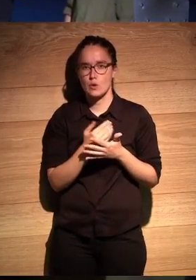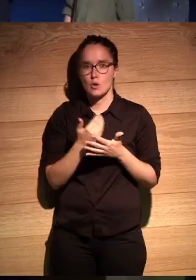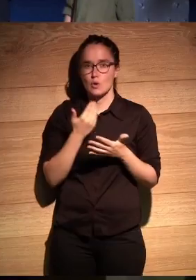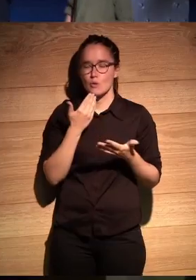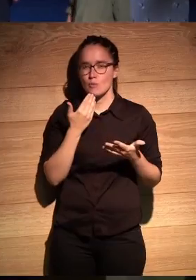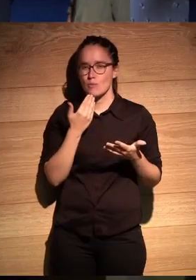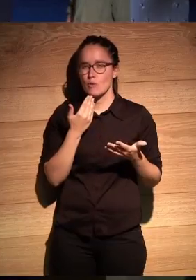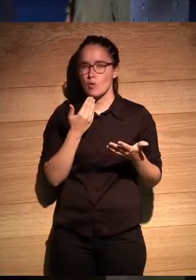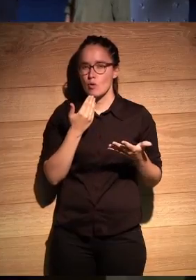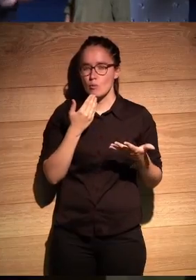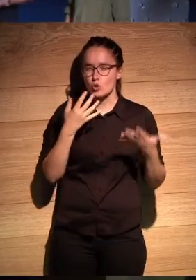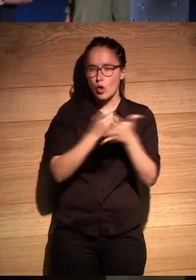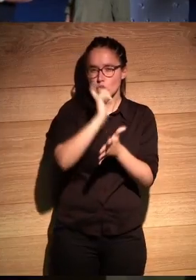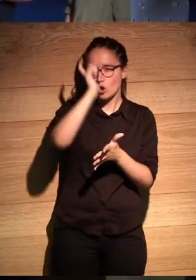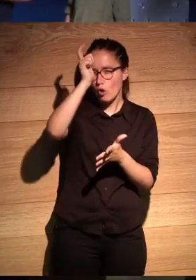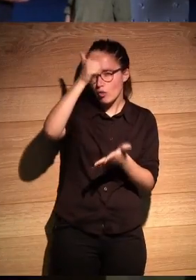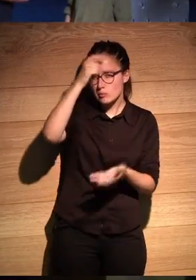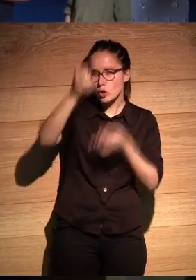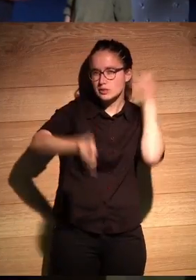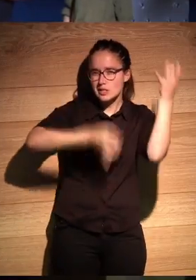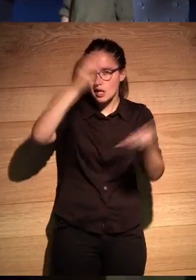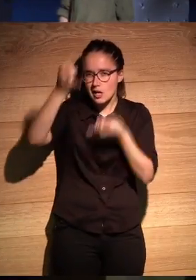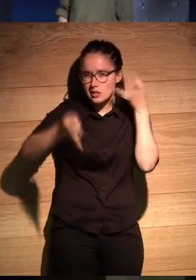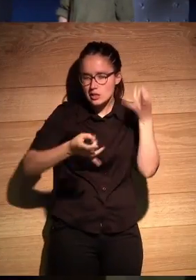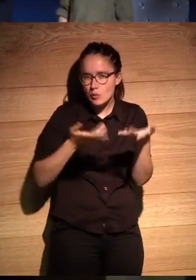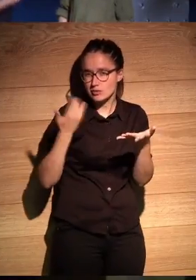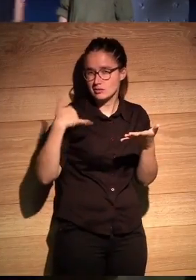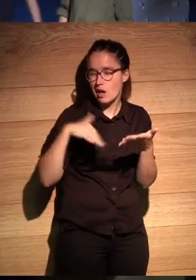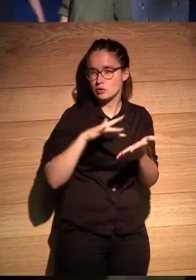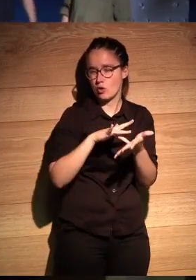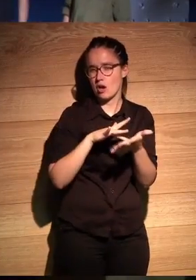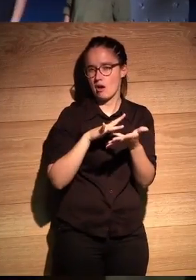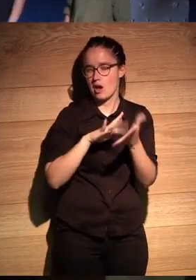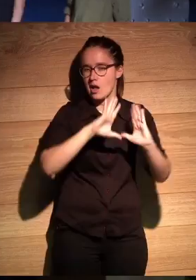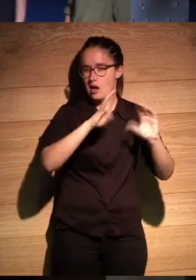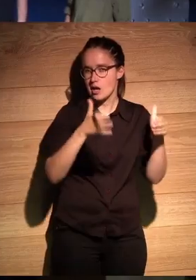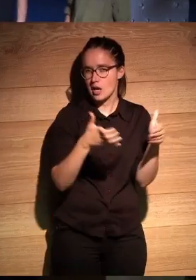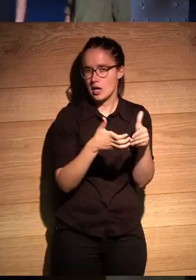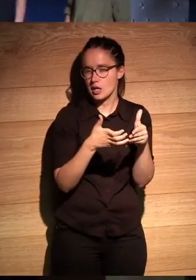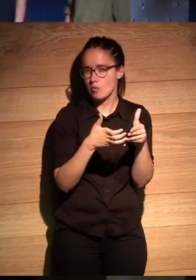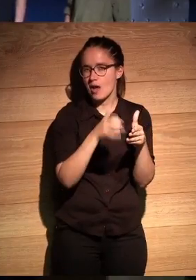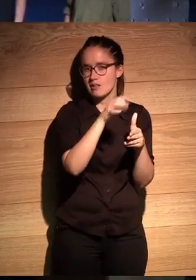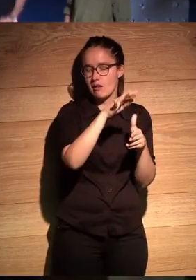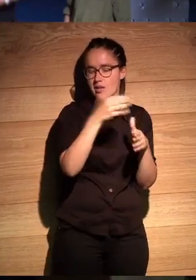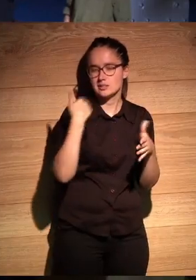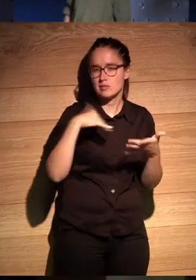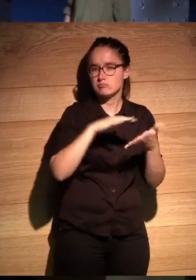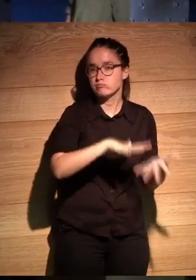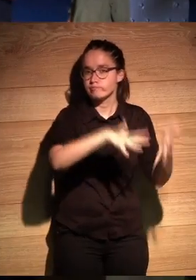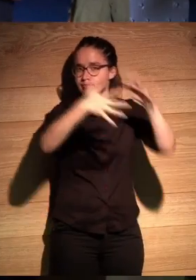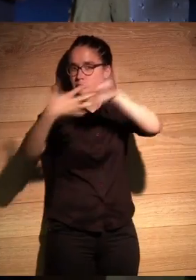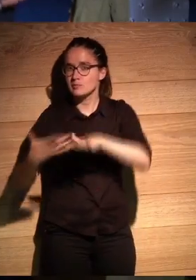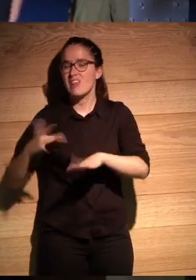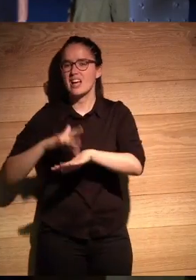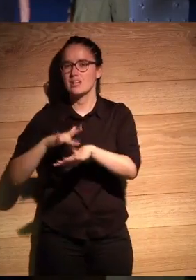cómo justamente aterrizar todos estos conceptos creativos ya explorados por el equipo de Atair a un formato pues